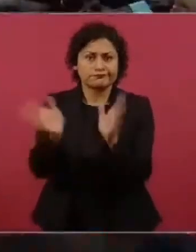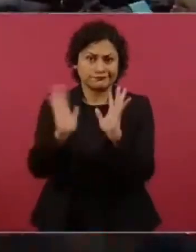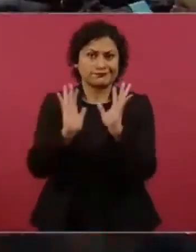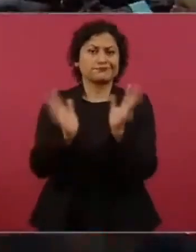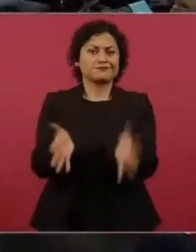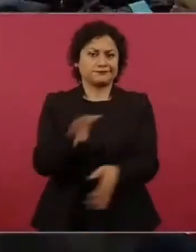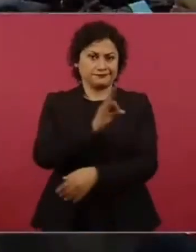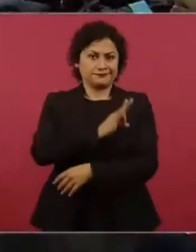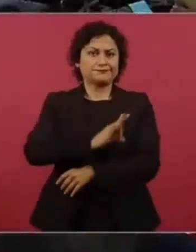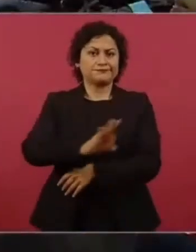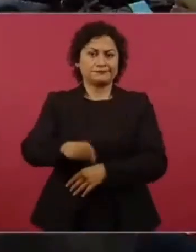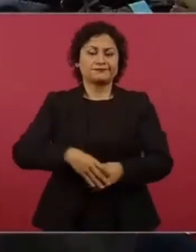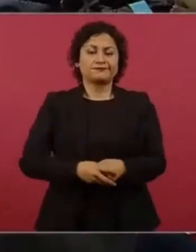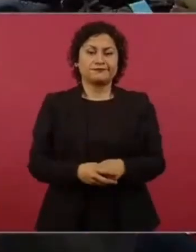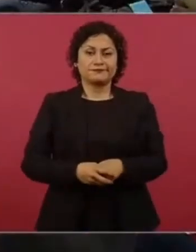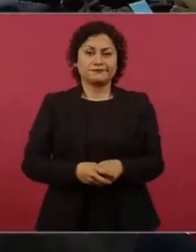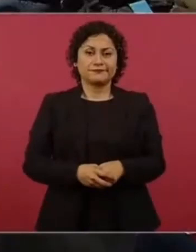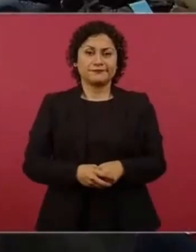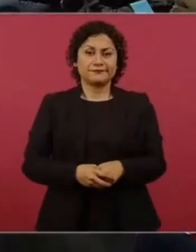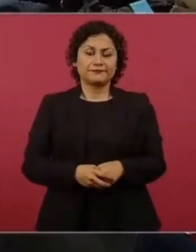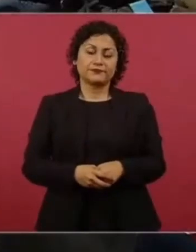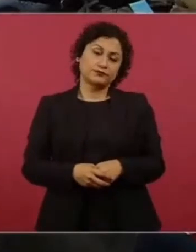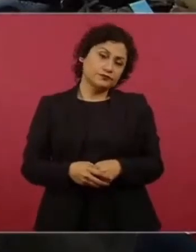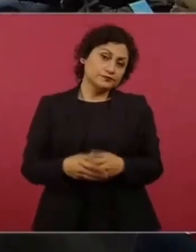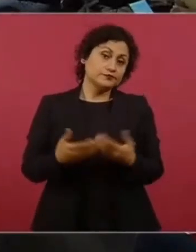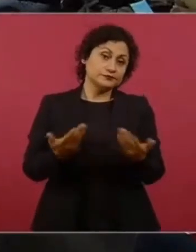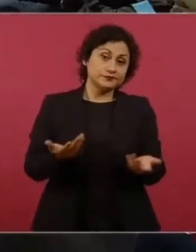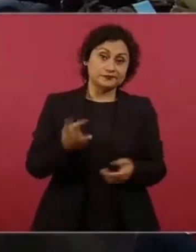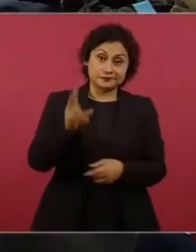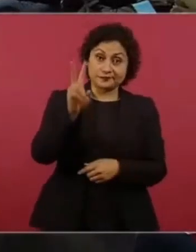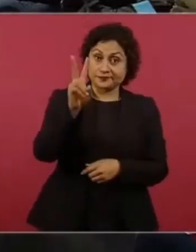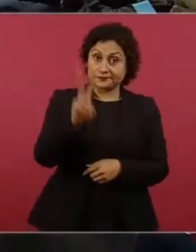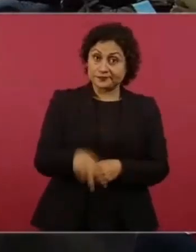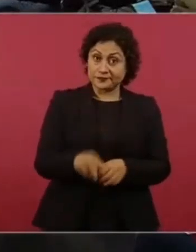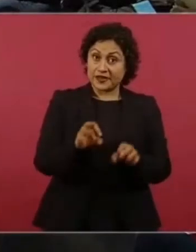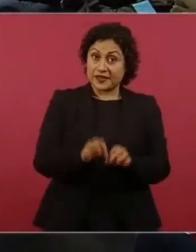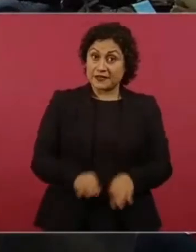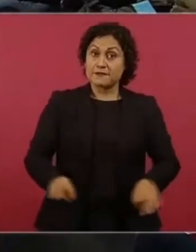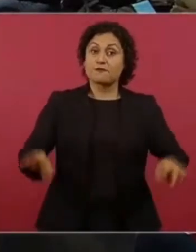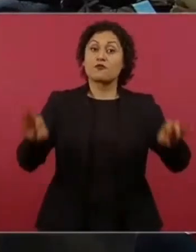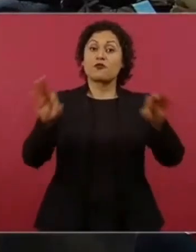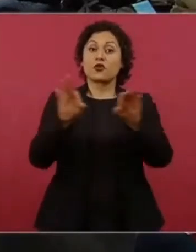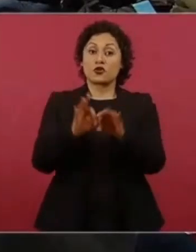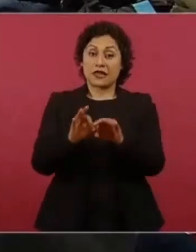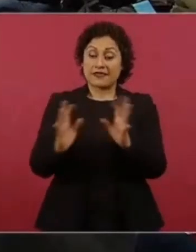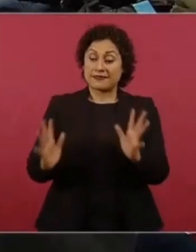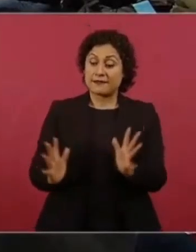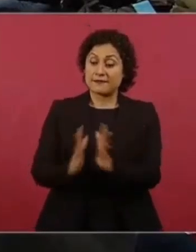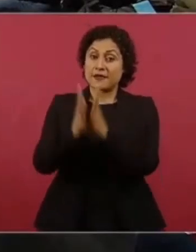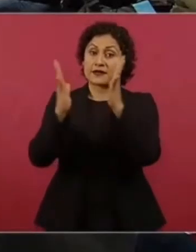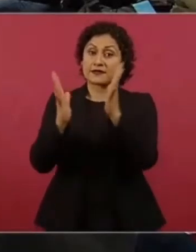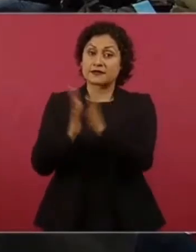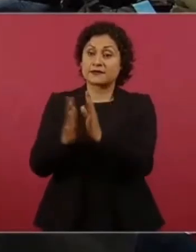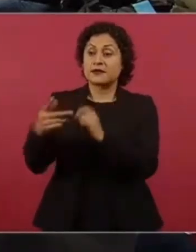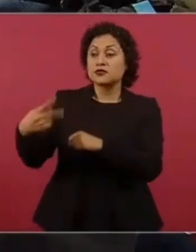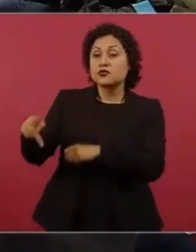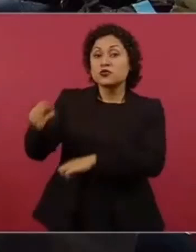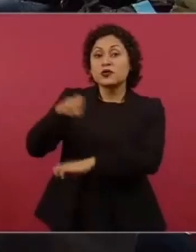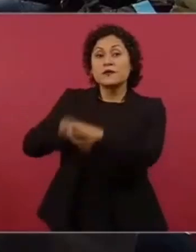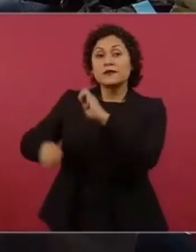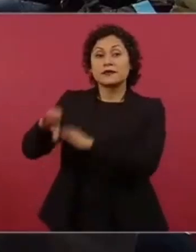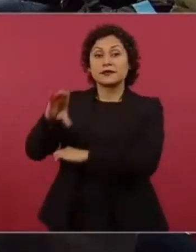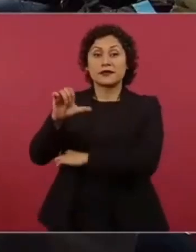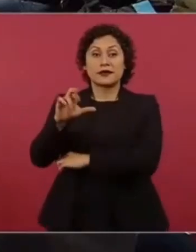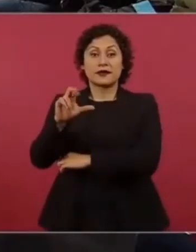Es importante la participación del grupo Carso del ingeniero Slim porque ellos tienen plataformas